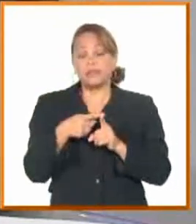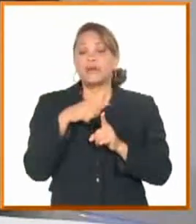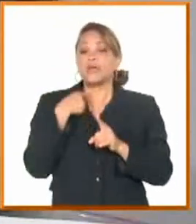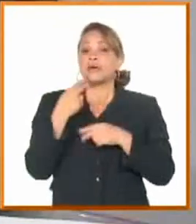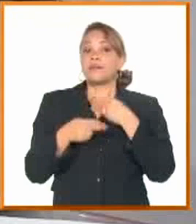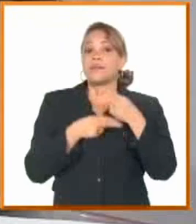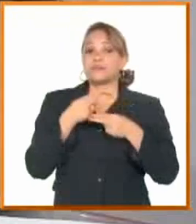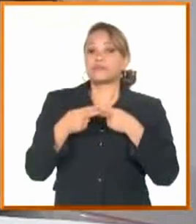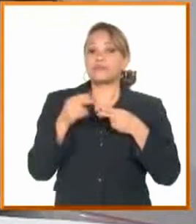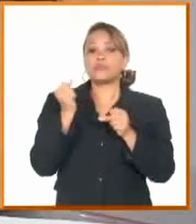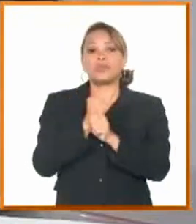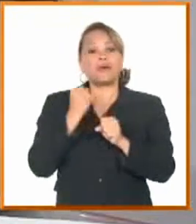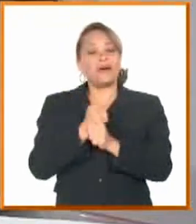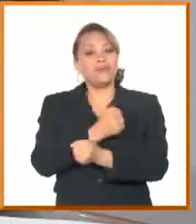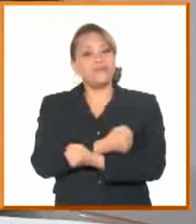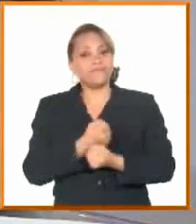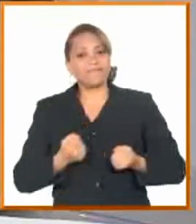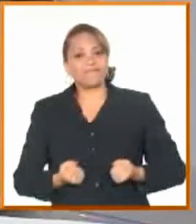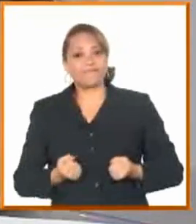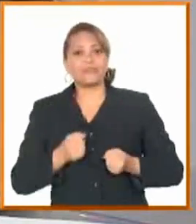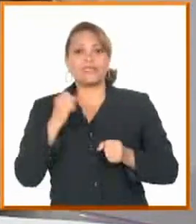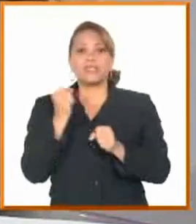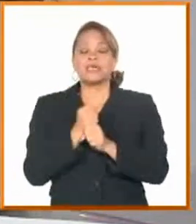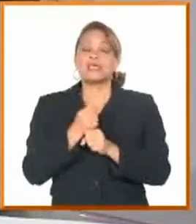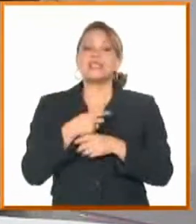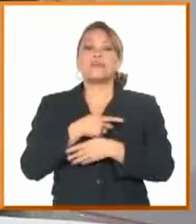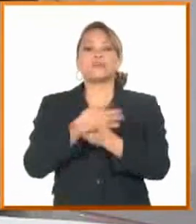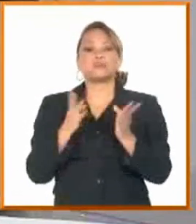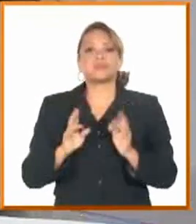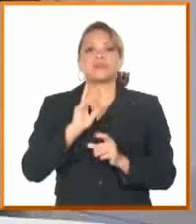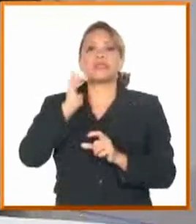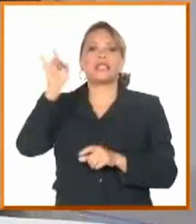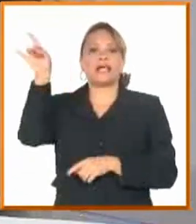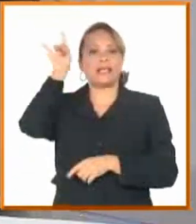¿Qué es la leche de los niños?